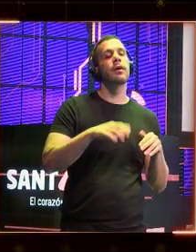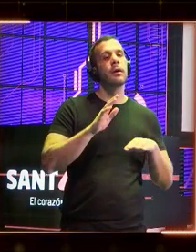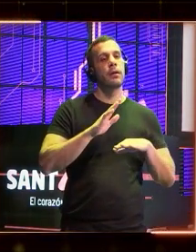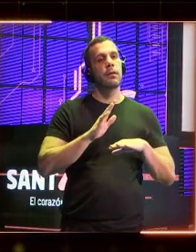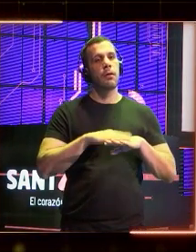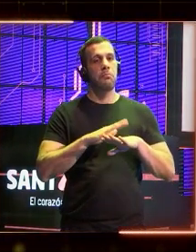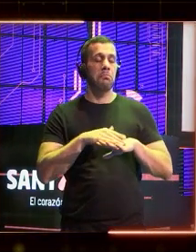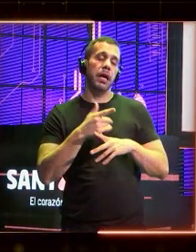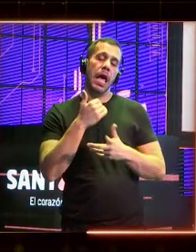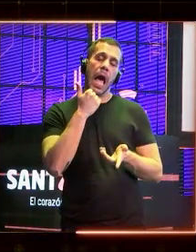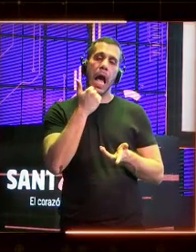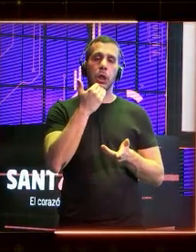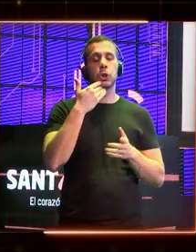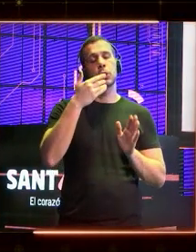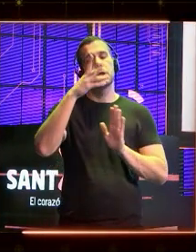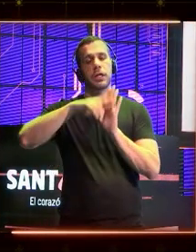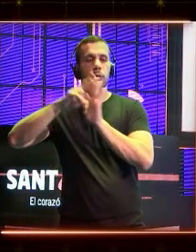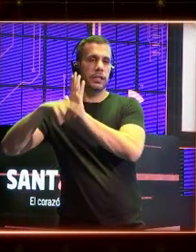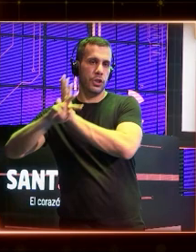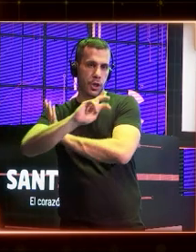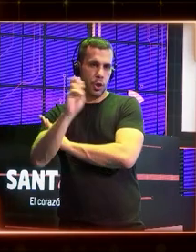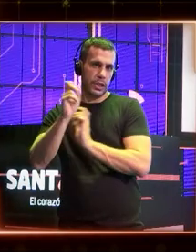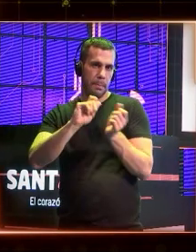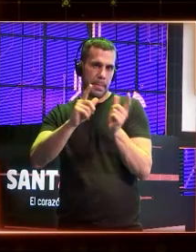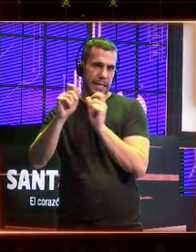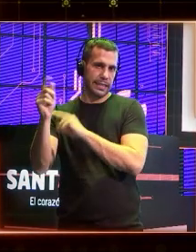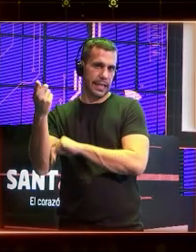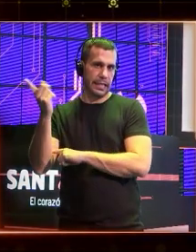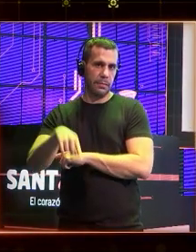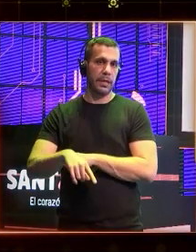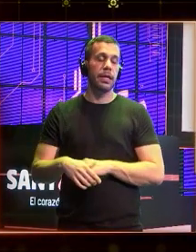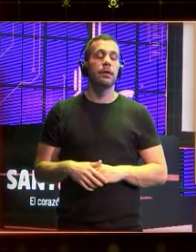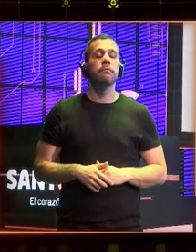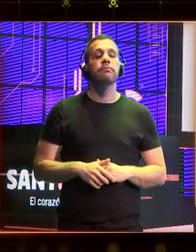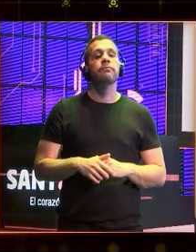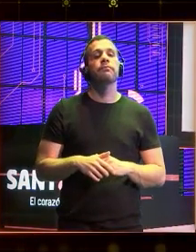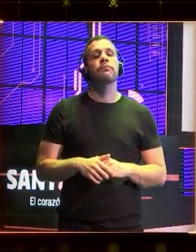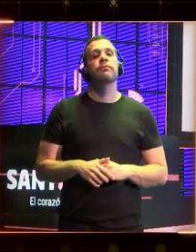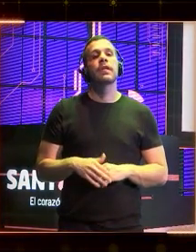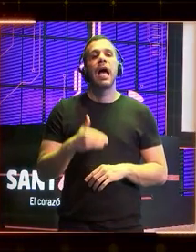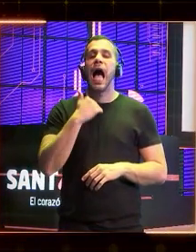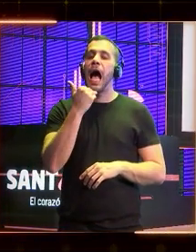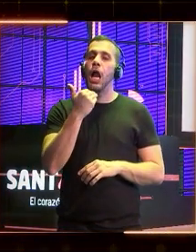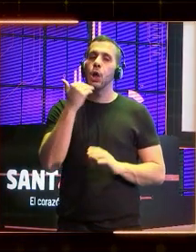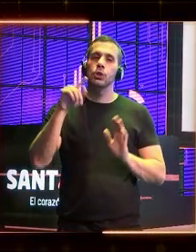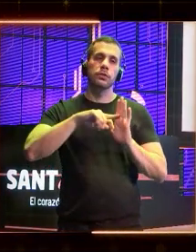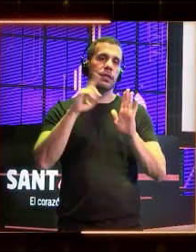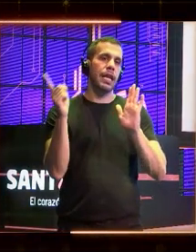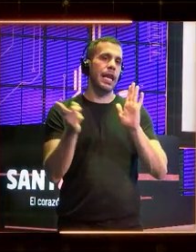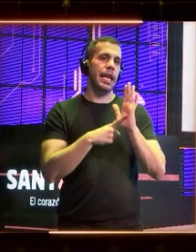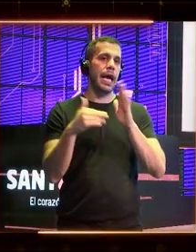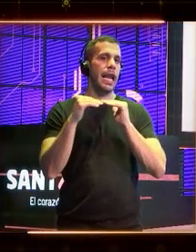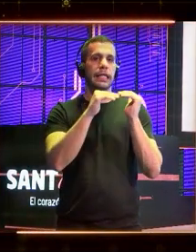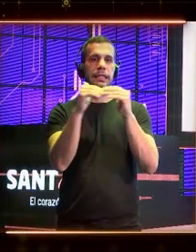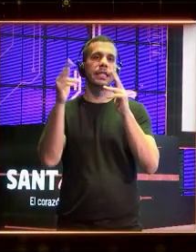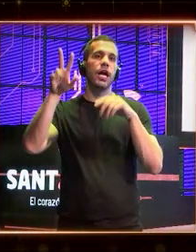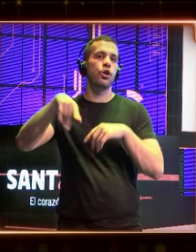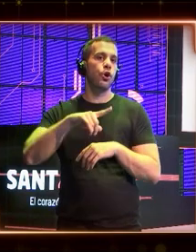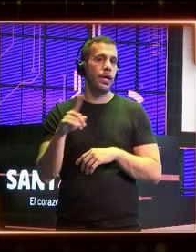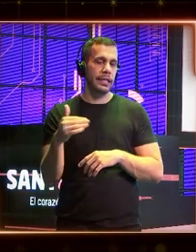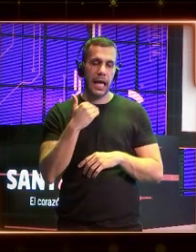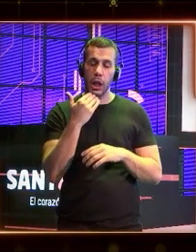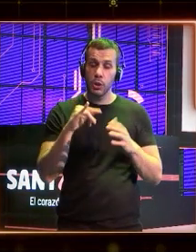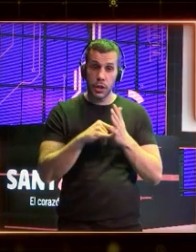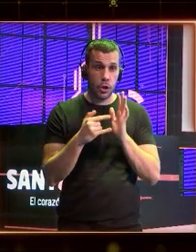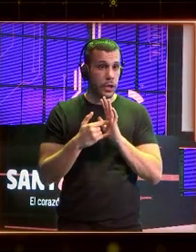otras regulaciones parecidas. En este caso, para mí es lo más importante, no es un estándar legal, no es un estándar tecnológico, es